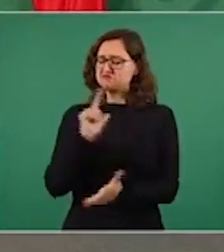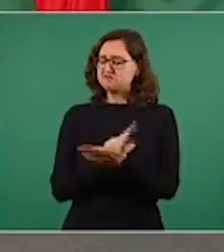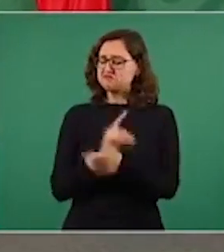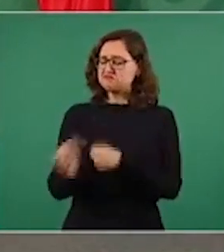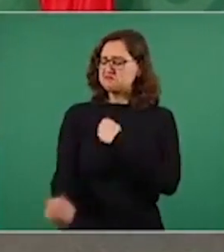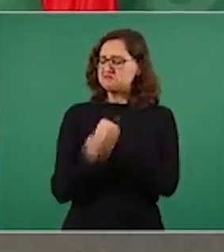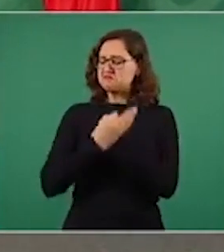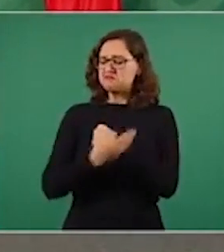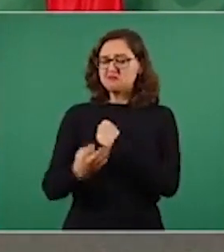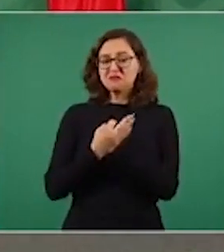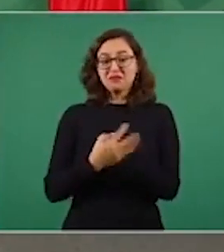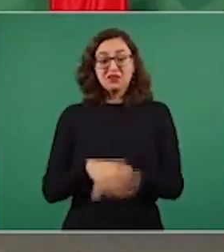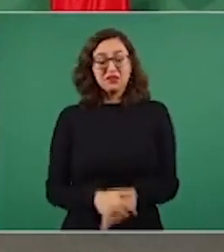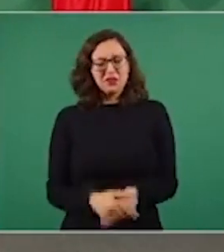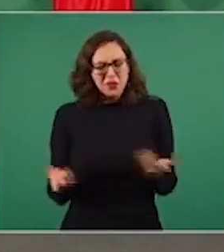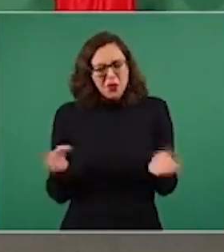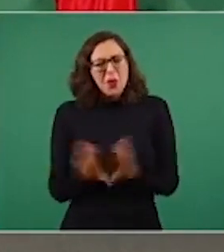pues todo eso hicieron